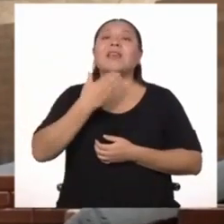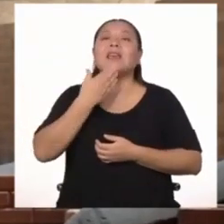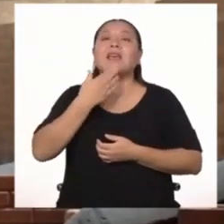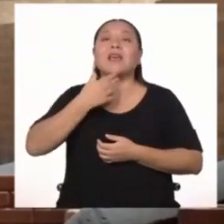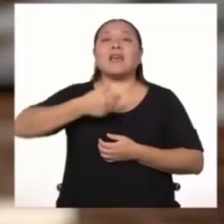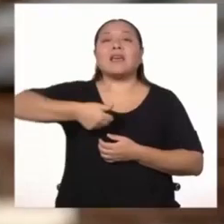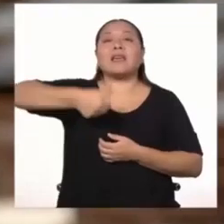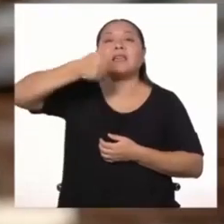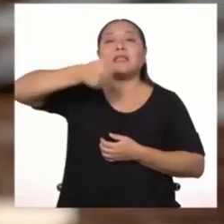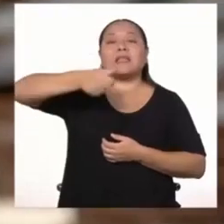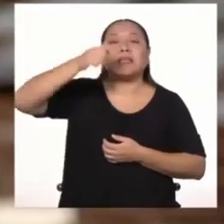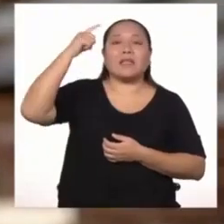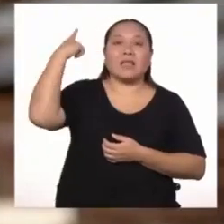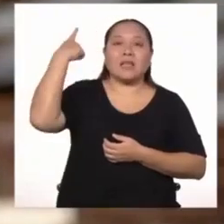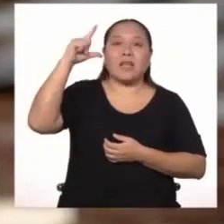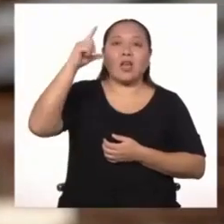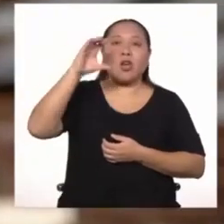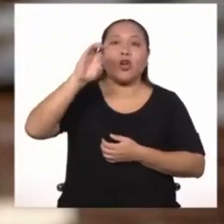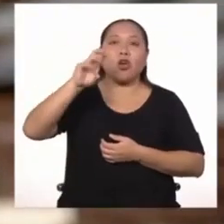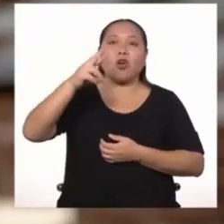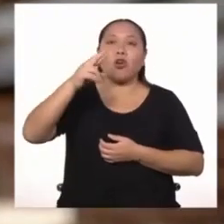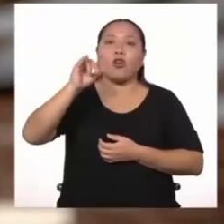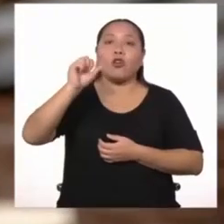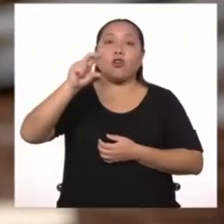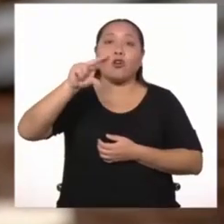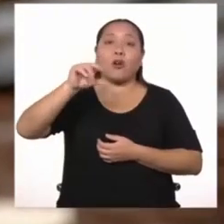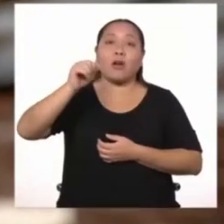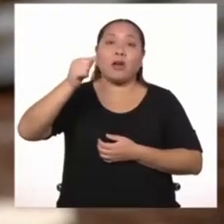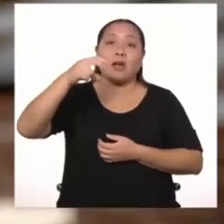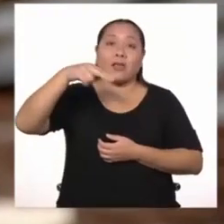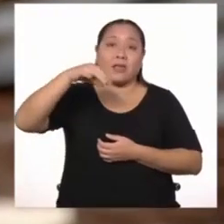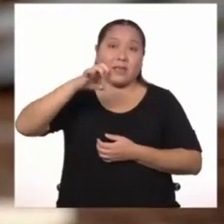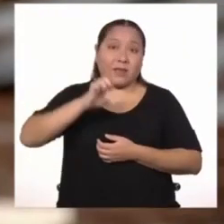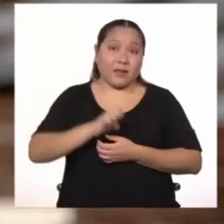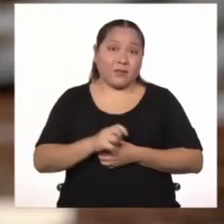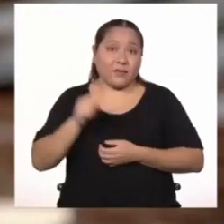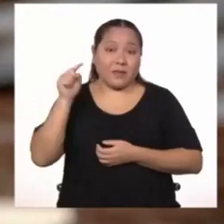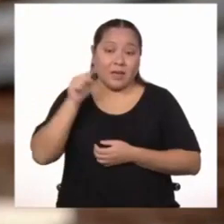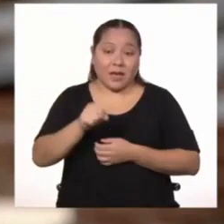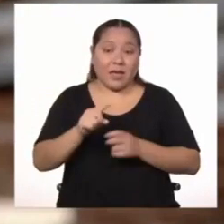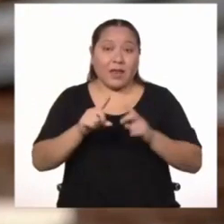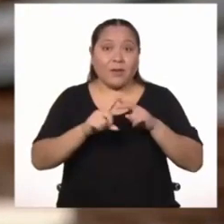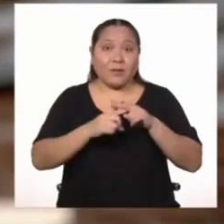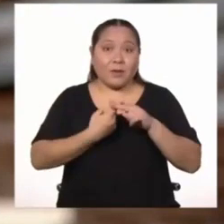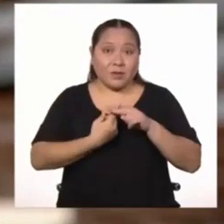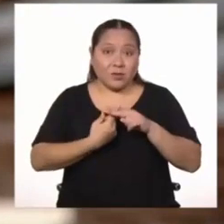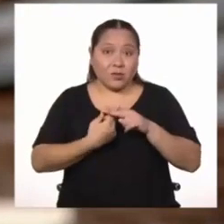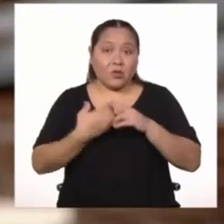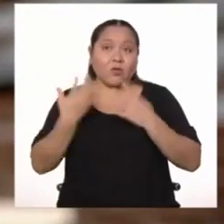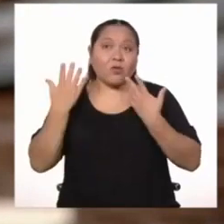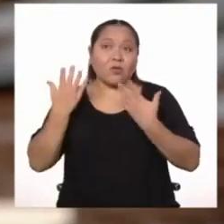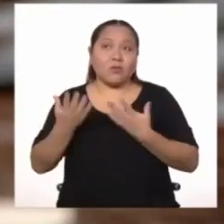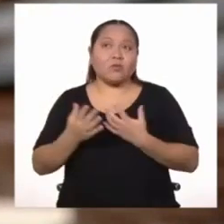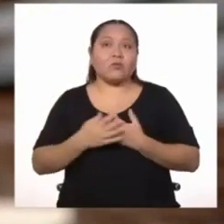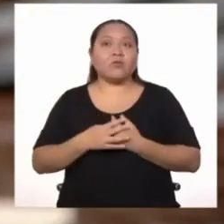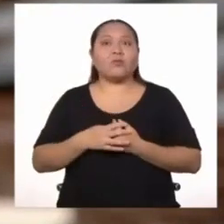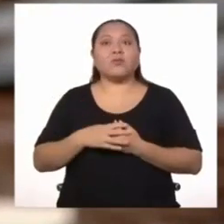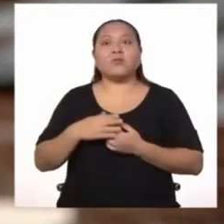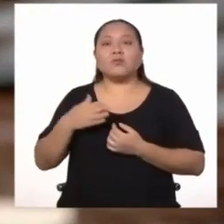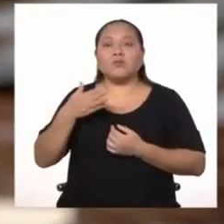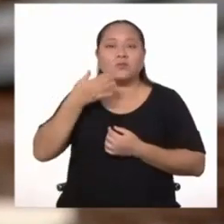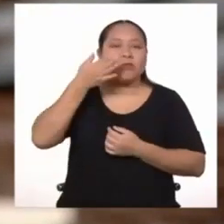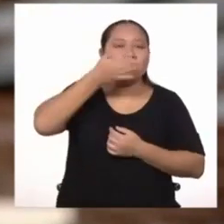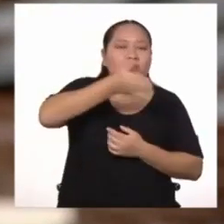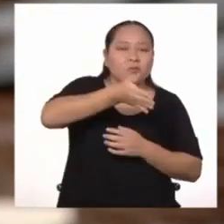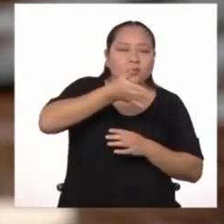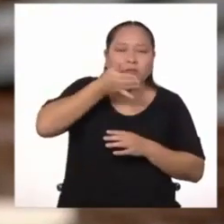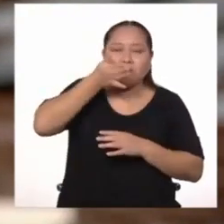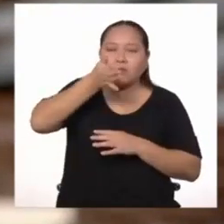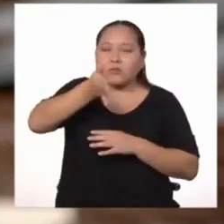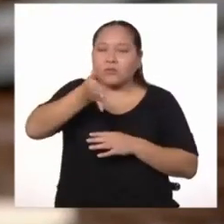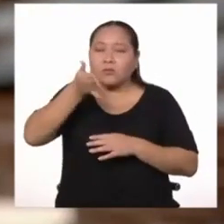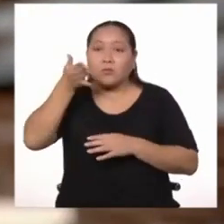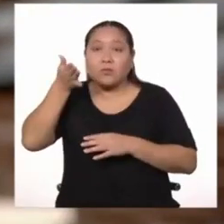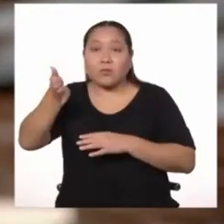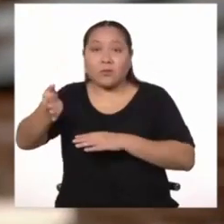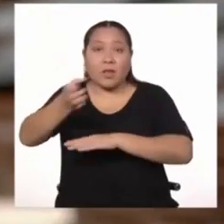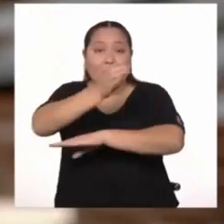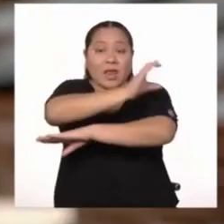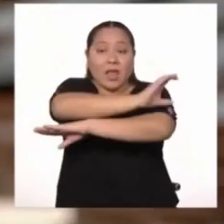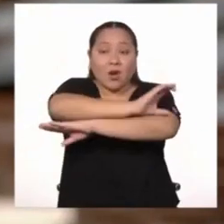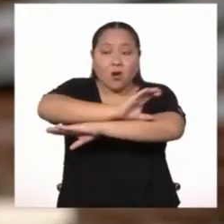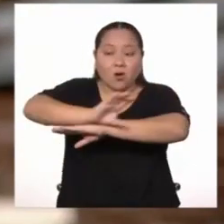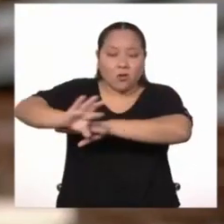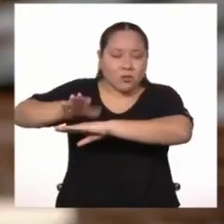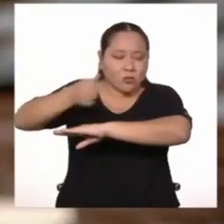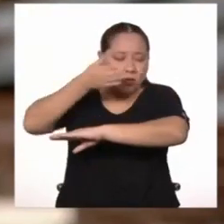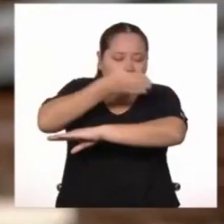Cochrane. En 1819, Cochrane empezó a hacer incursiones de reconocimiento en la costa peruana e